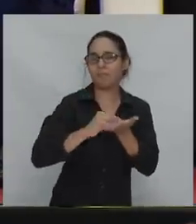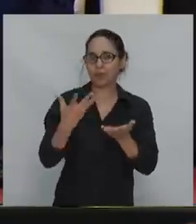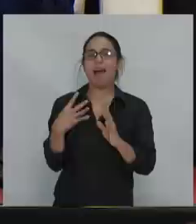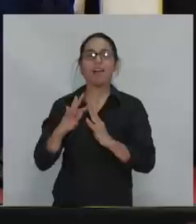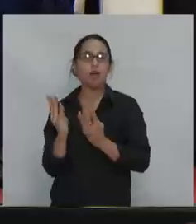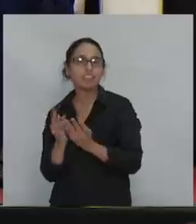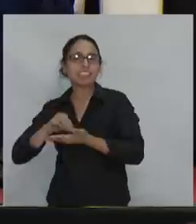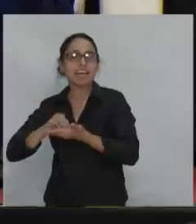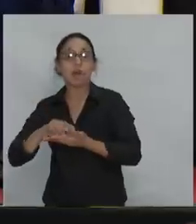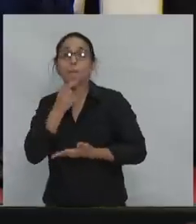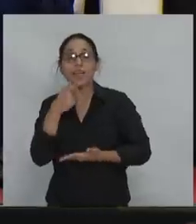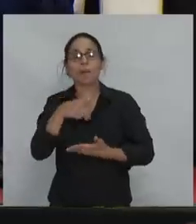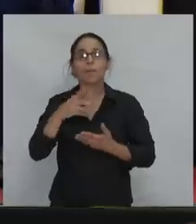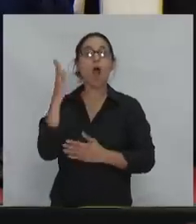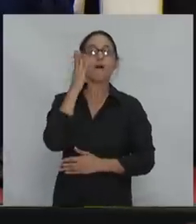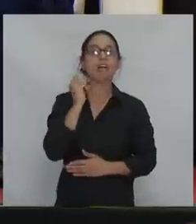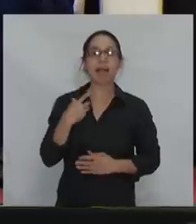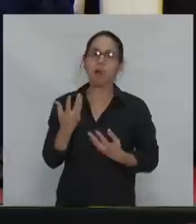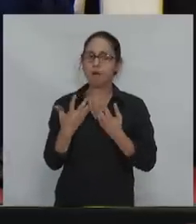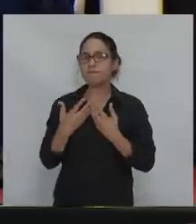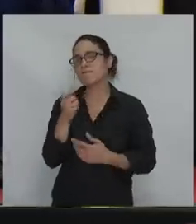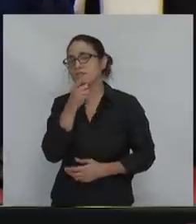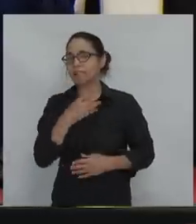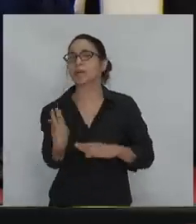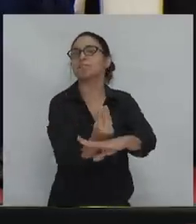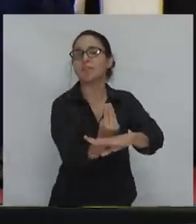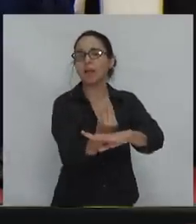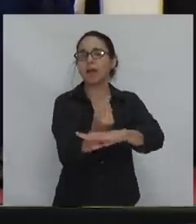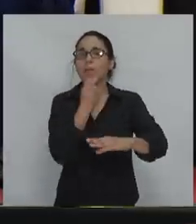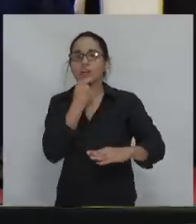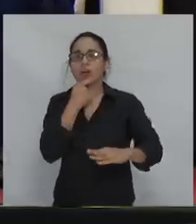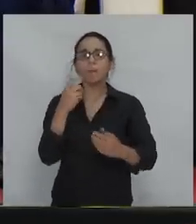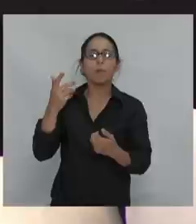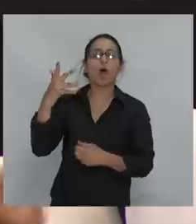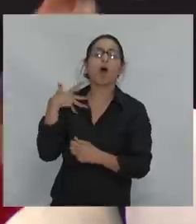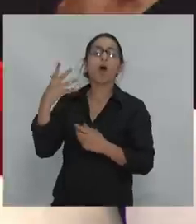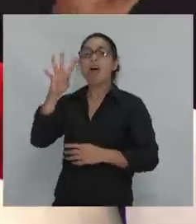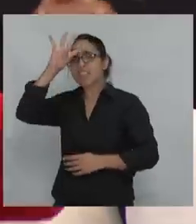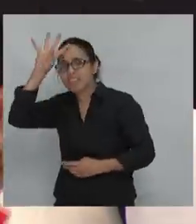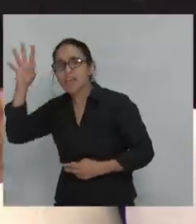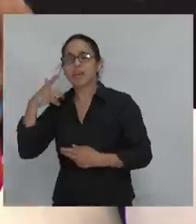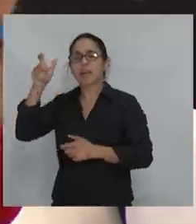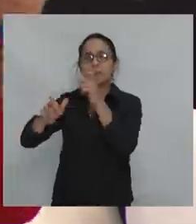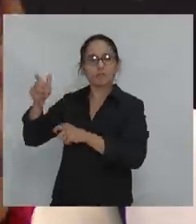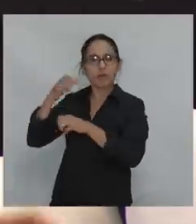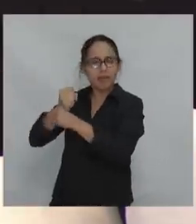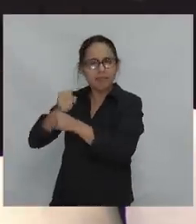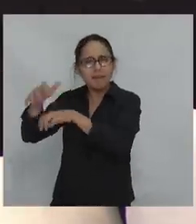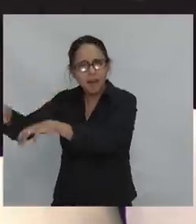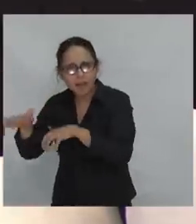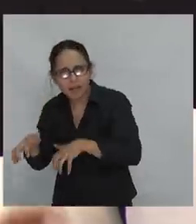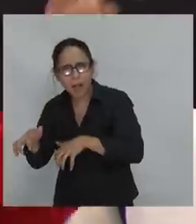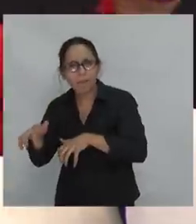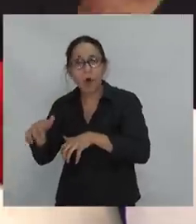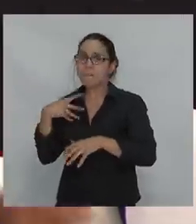un blanco que un indígena, un negro. Es más fácil que llegue un catedrático de derecho que un campesino. Eso hay que revertirlo. Y saben quién ha